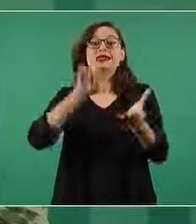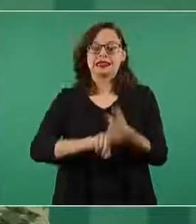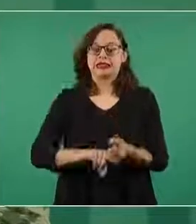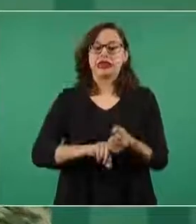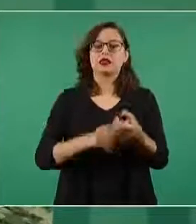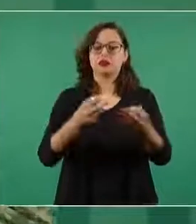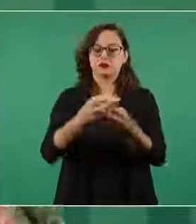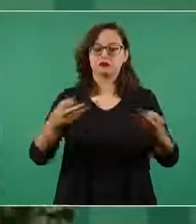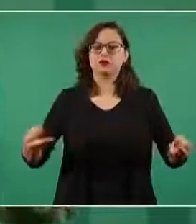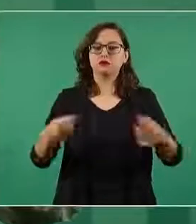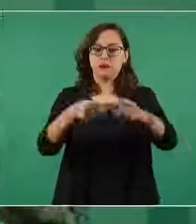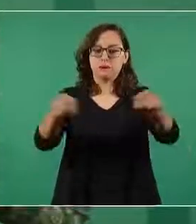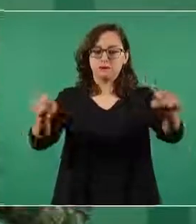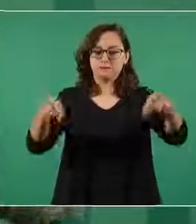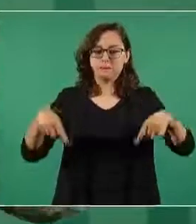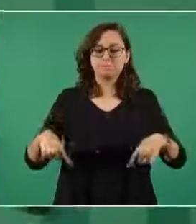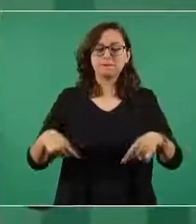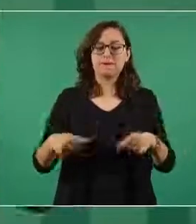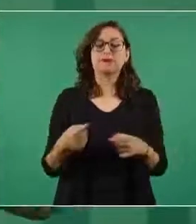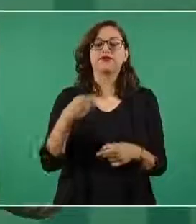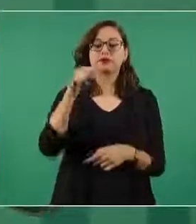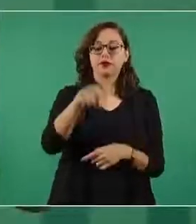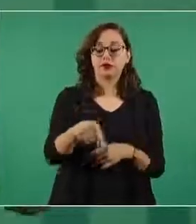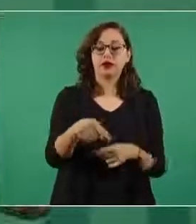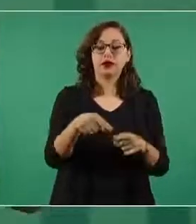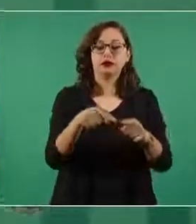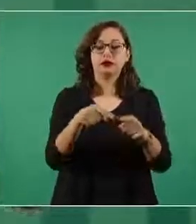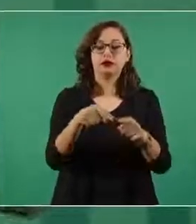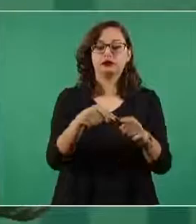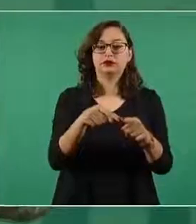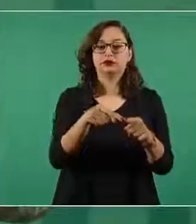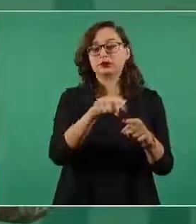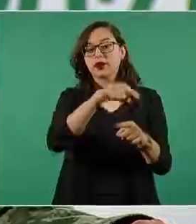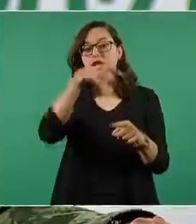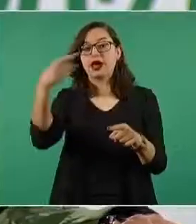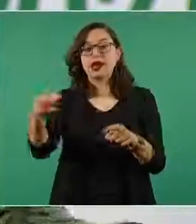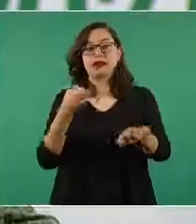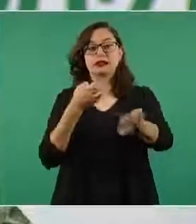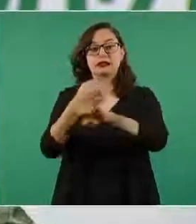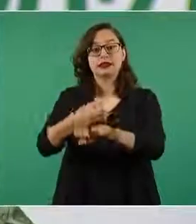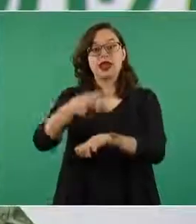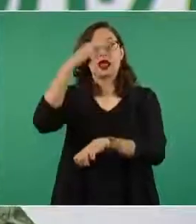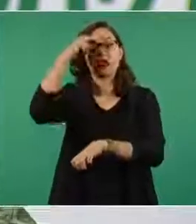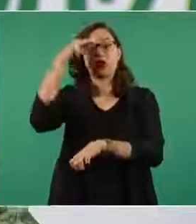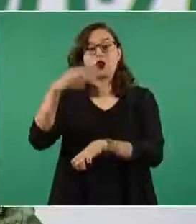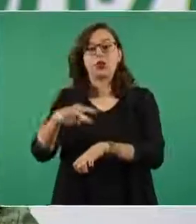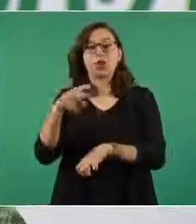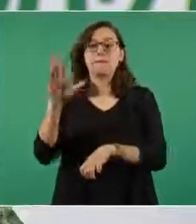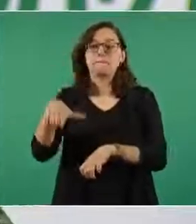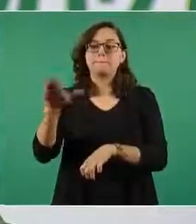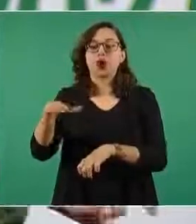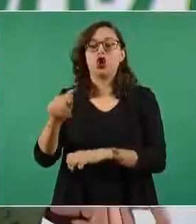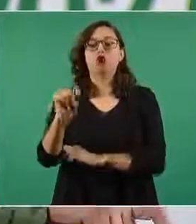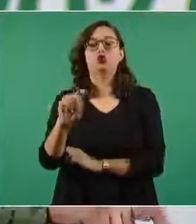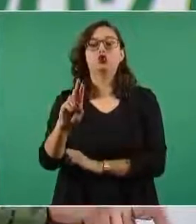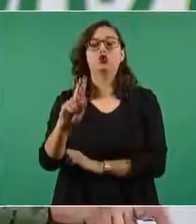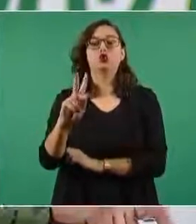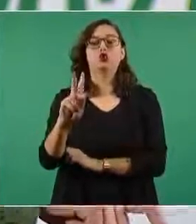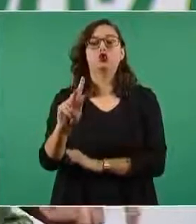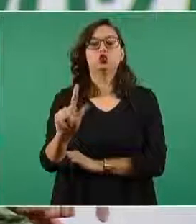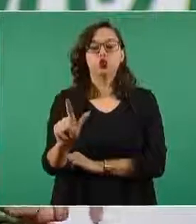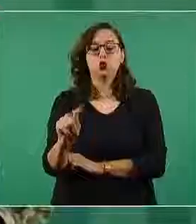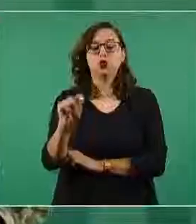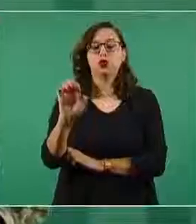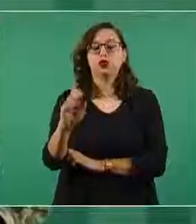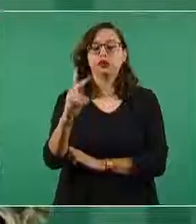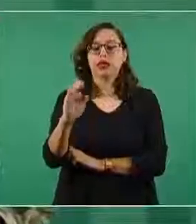predio de Santa Lucía para conectar desde el circuito exterior mexiquense a la altura de la caseta de Tultepec por